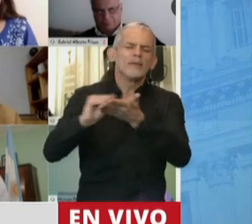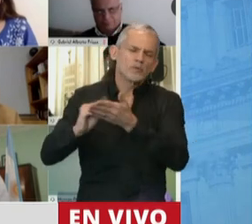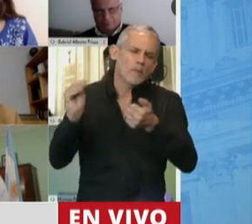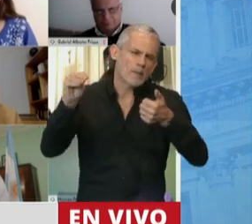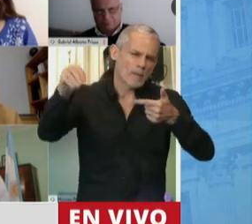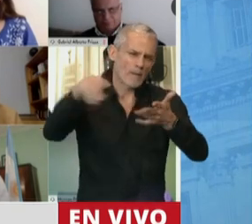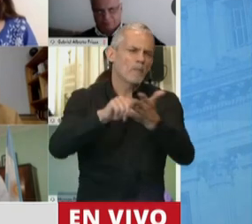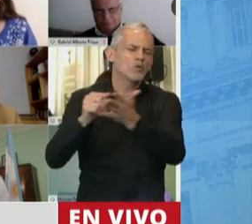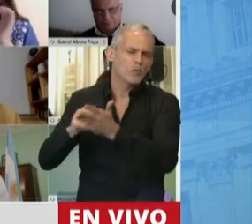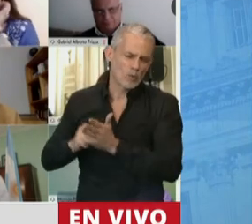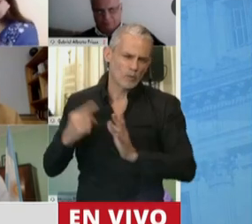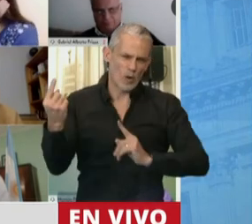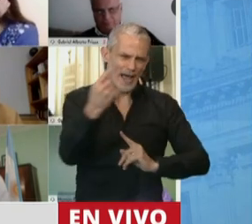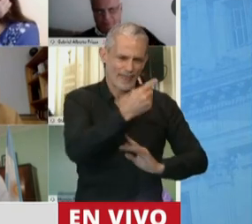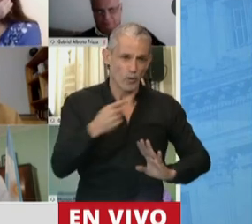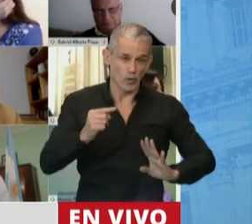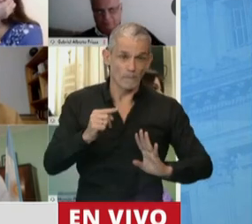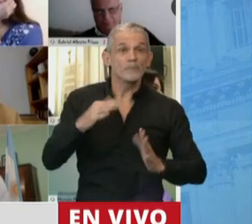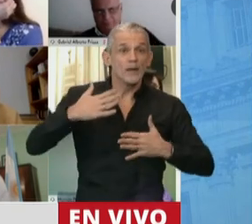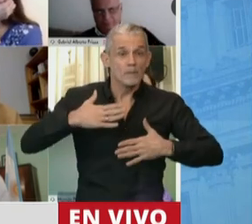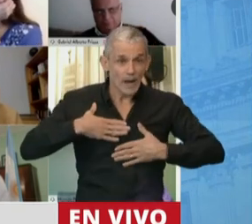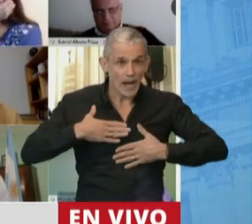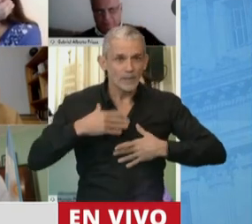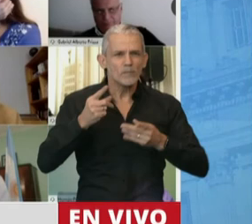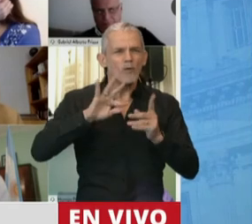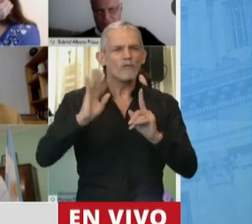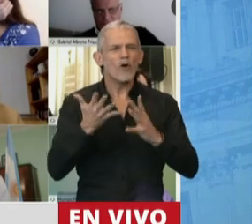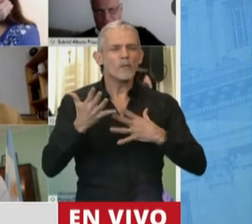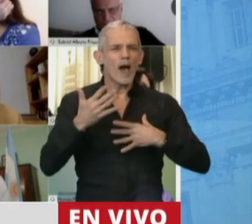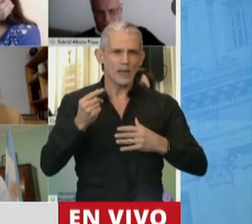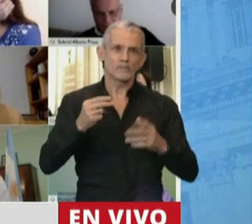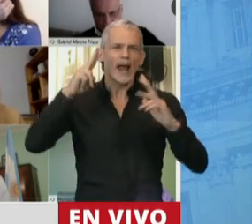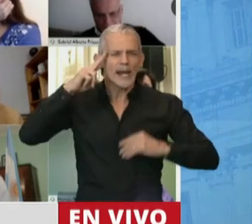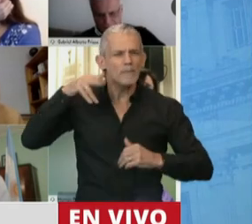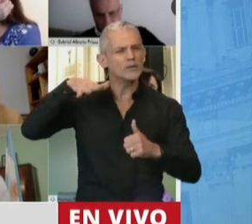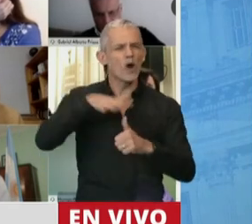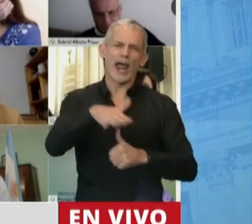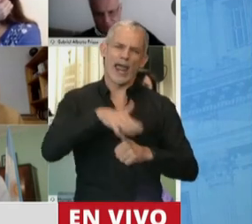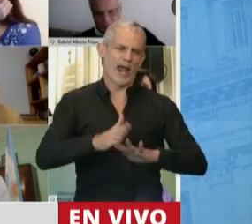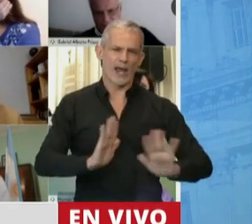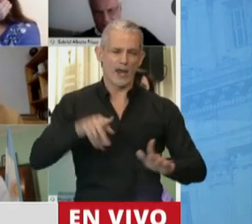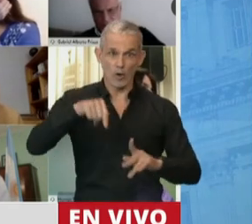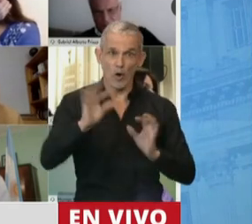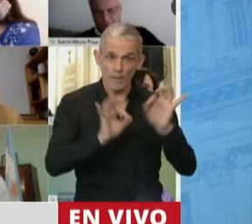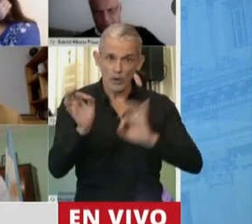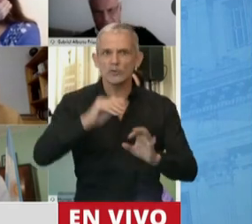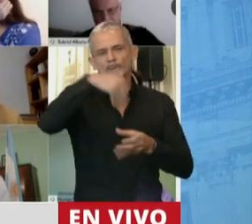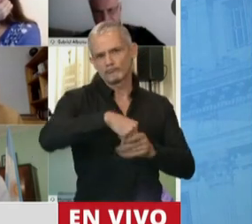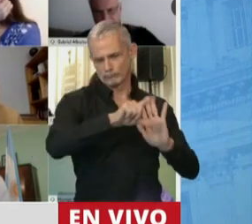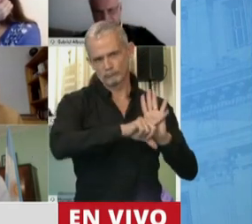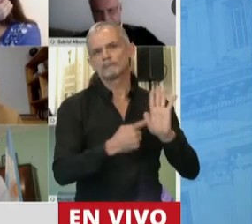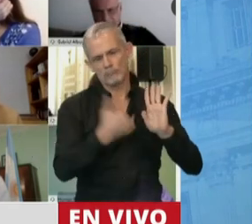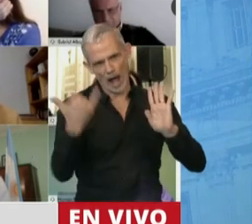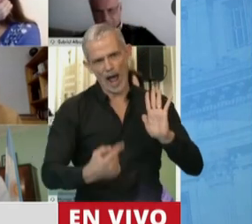puntos. Destaco la perspectiva de género en este proyecto, la